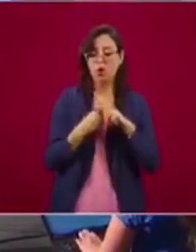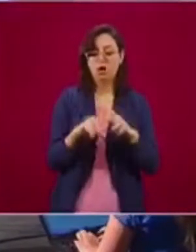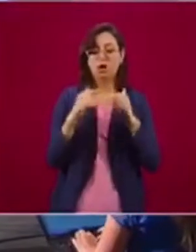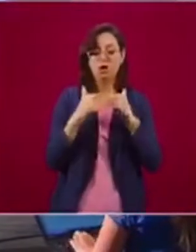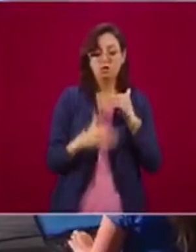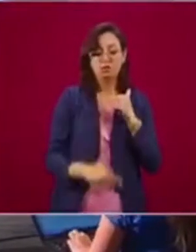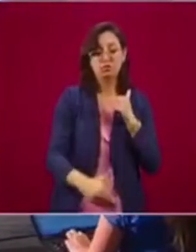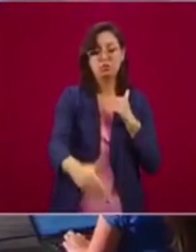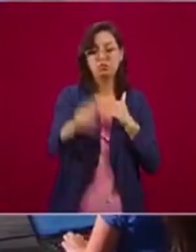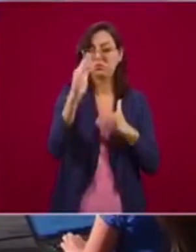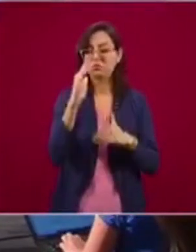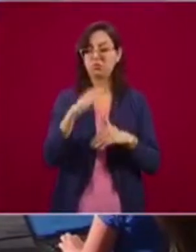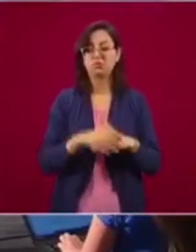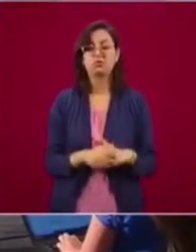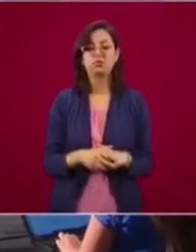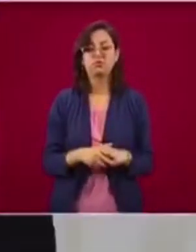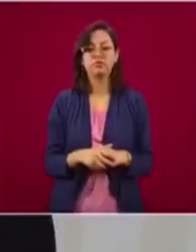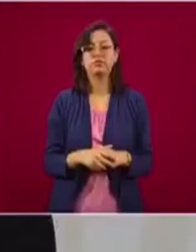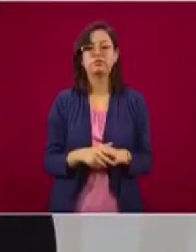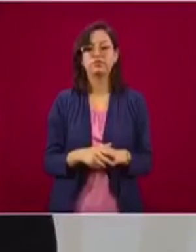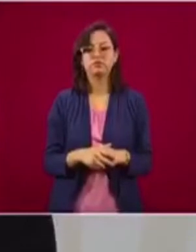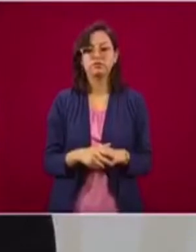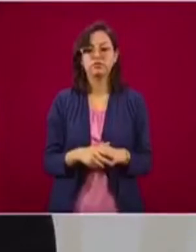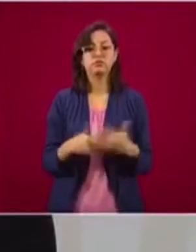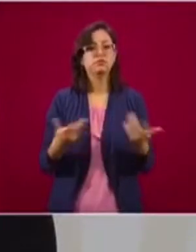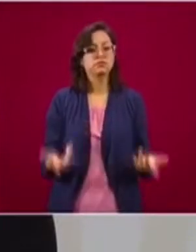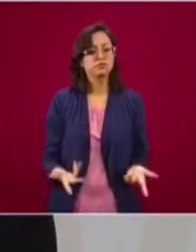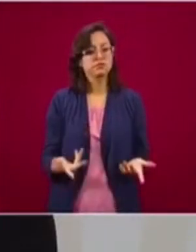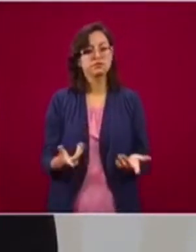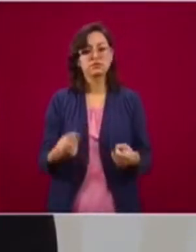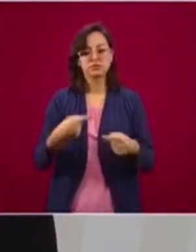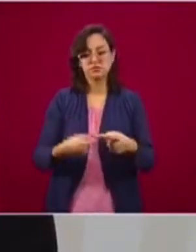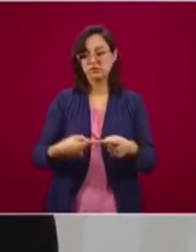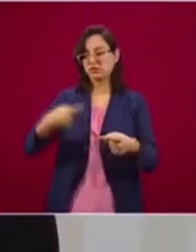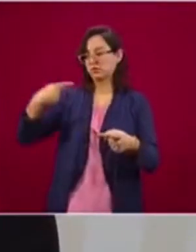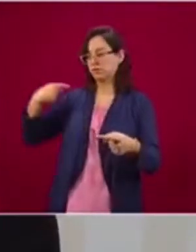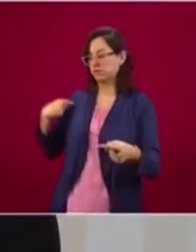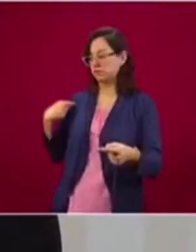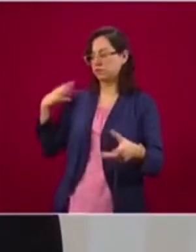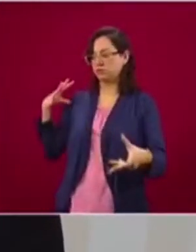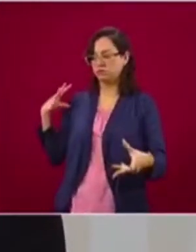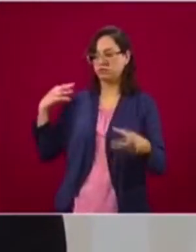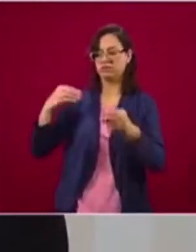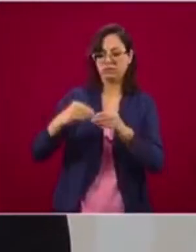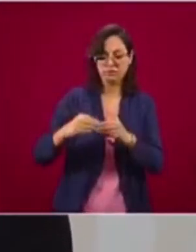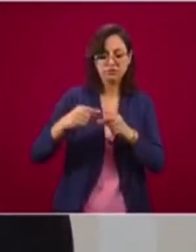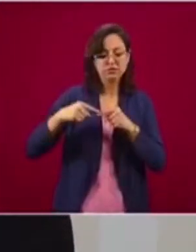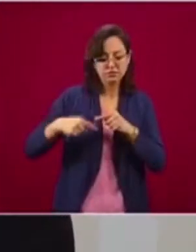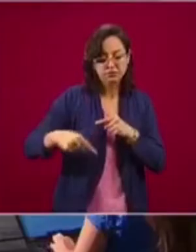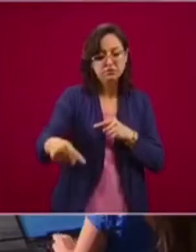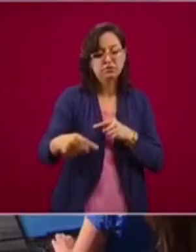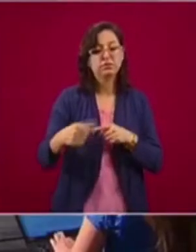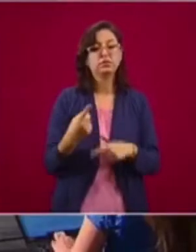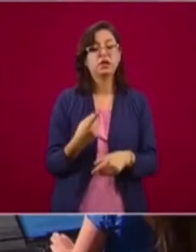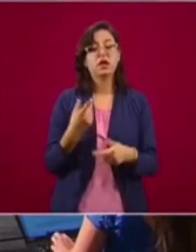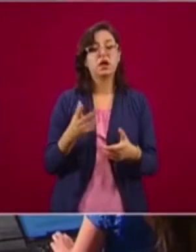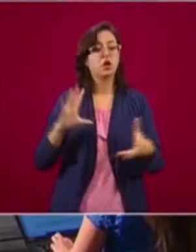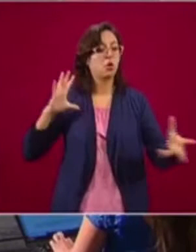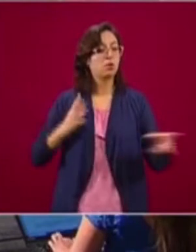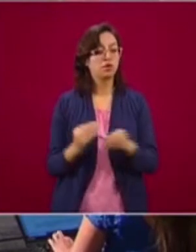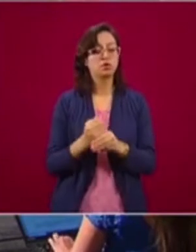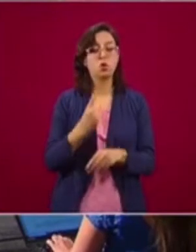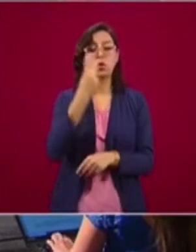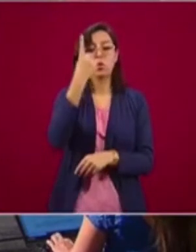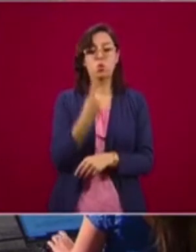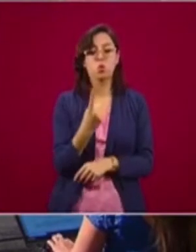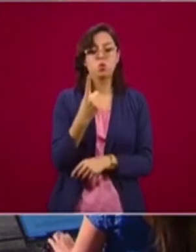sino que lo cubrirá de manera retroactiva, algo muy inusual en el sector, a partir del primero de abril, que fue